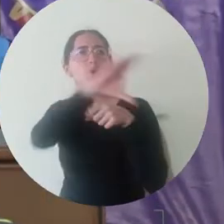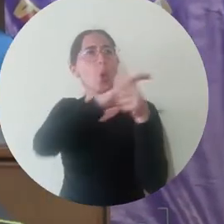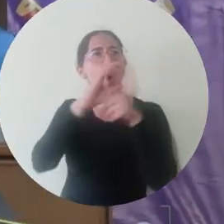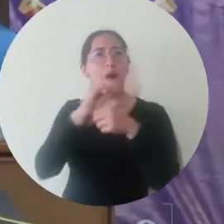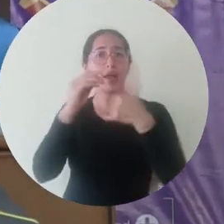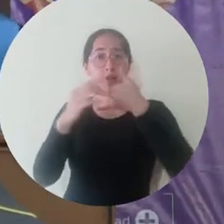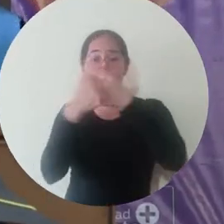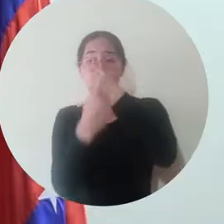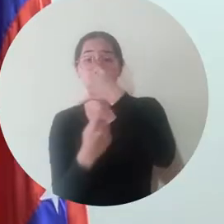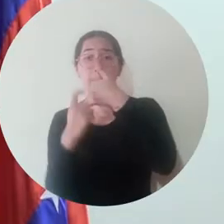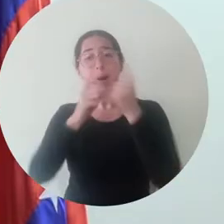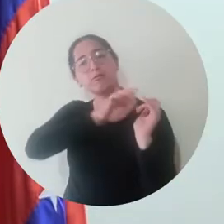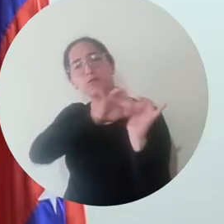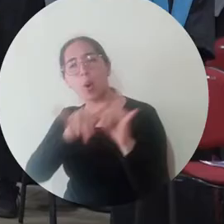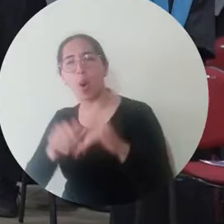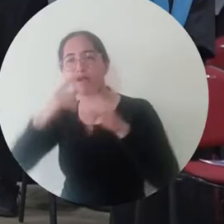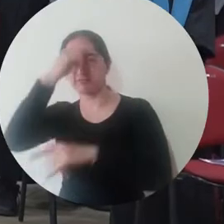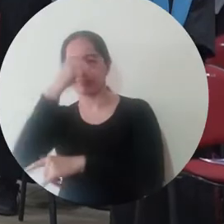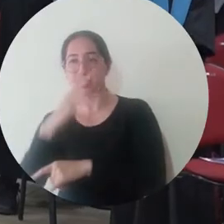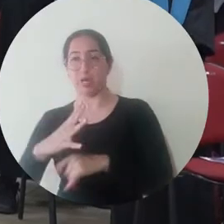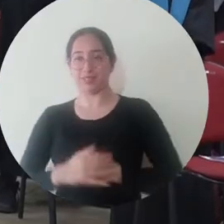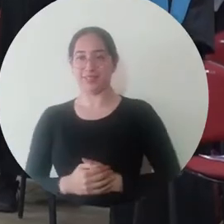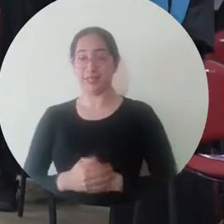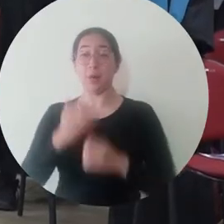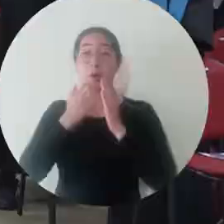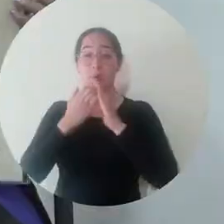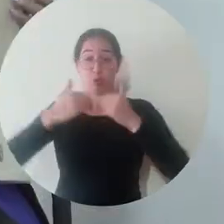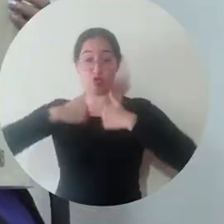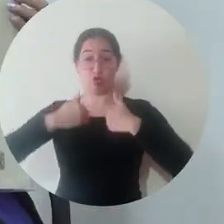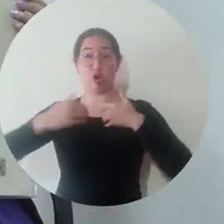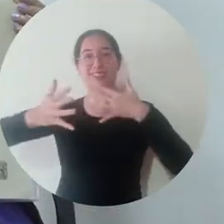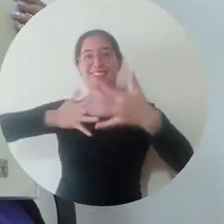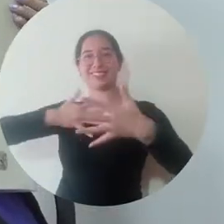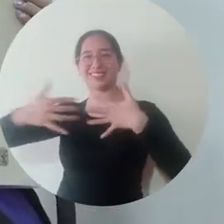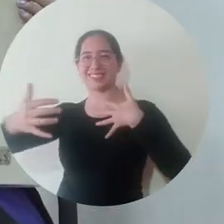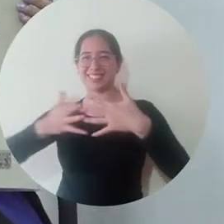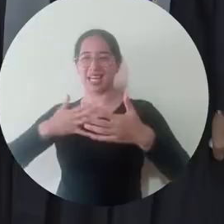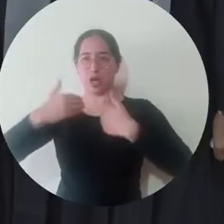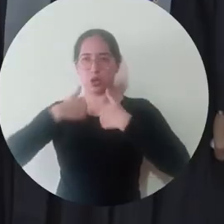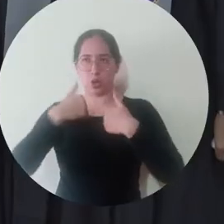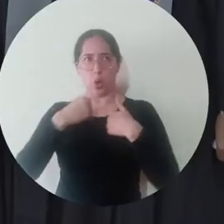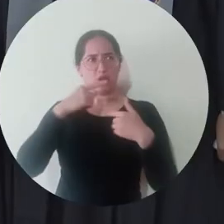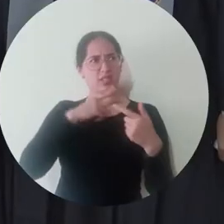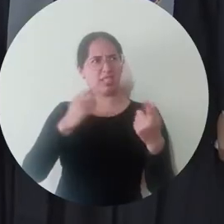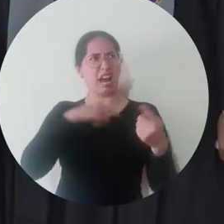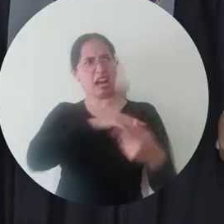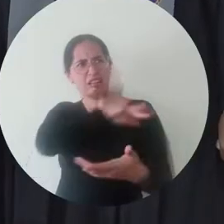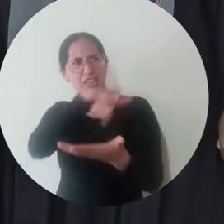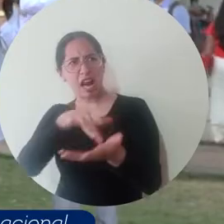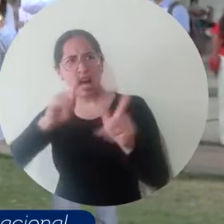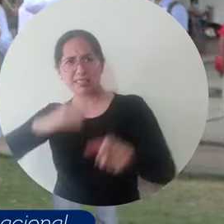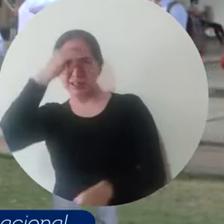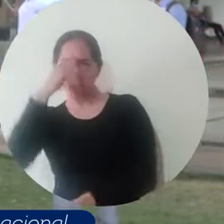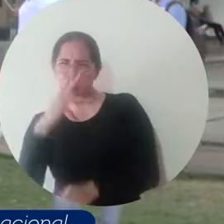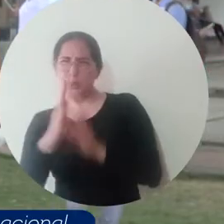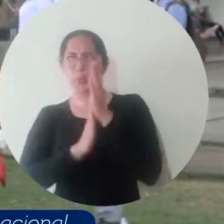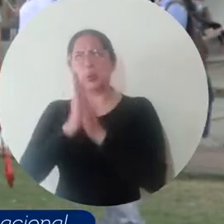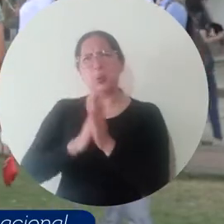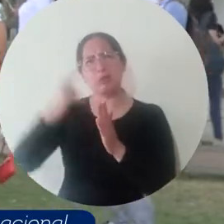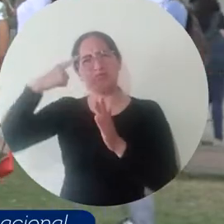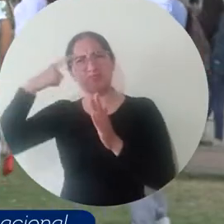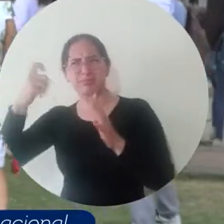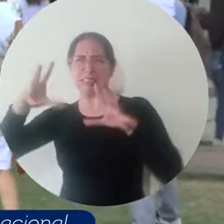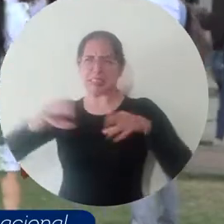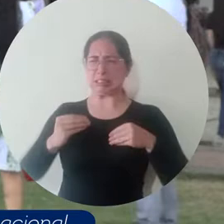ciudades de Colombia y estuvieron acompañados de sus familiares. Soy de San Andrés Islas y pues llegar acá ha sido un reto para